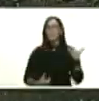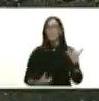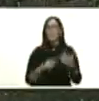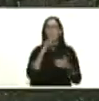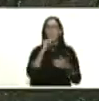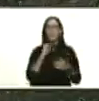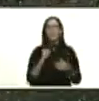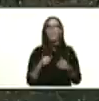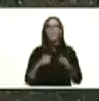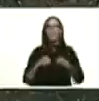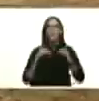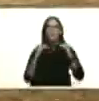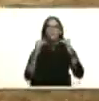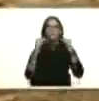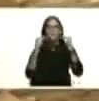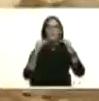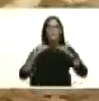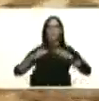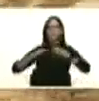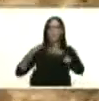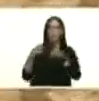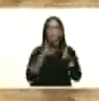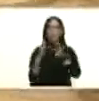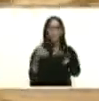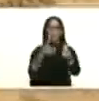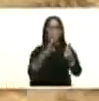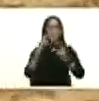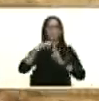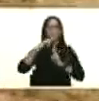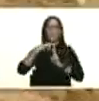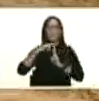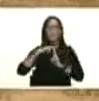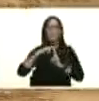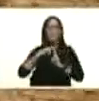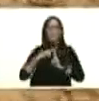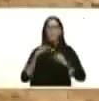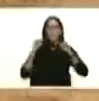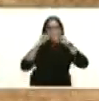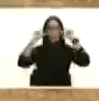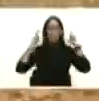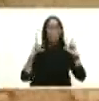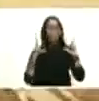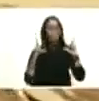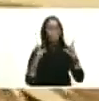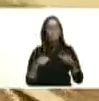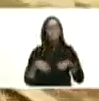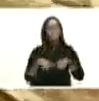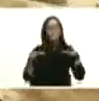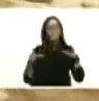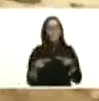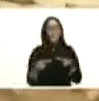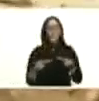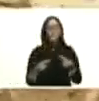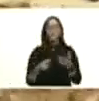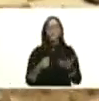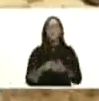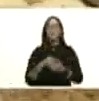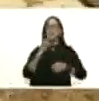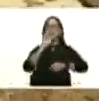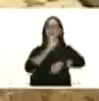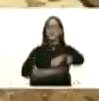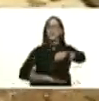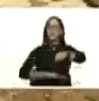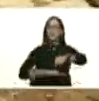crecimiento de los ríos en la zona en Táchira nos impactó el área metropolitana San Cristóbal específicamente